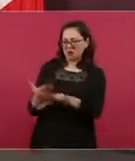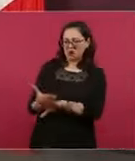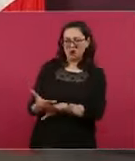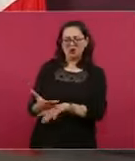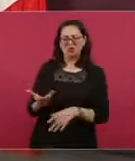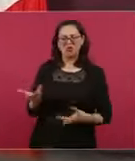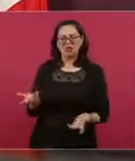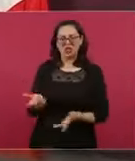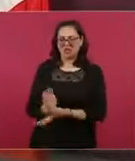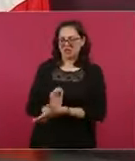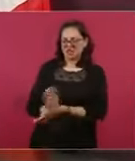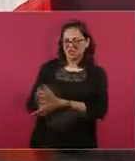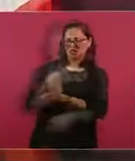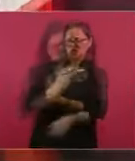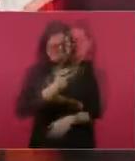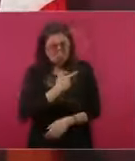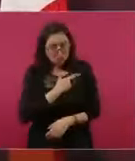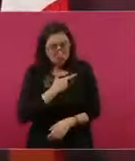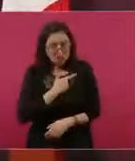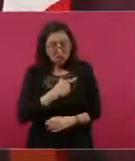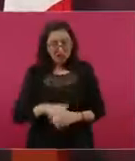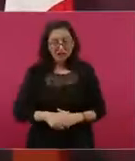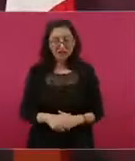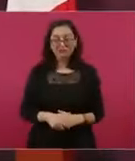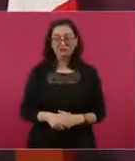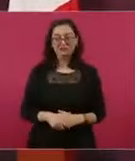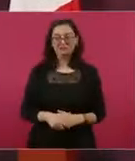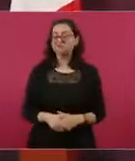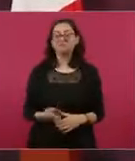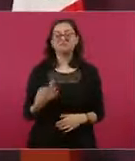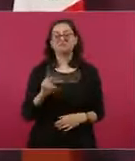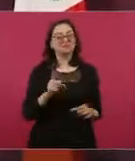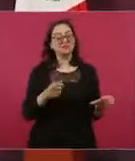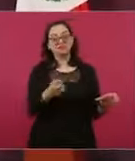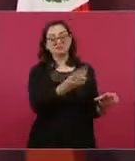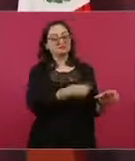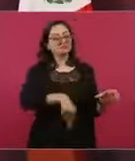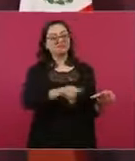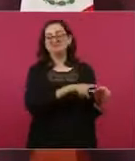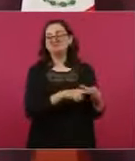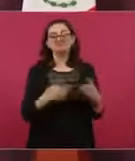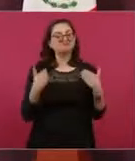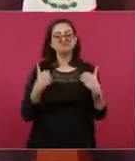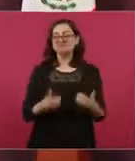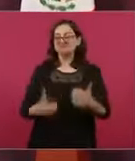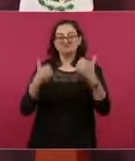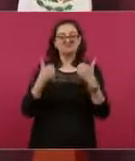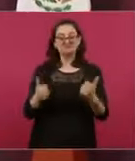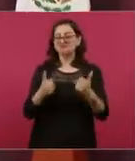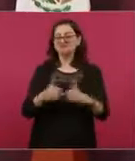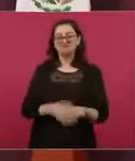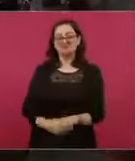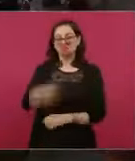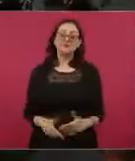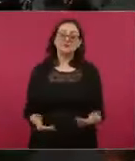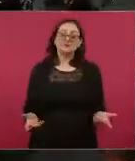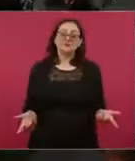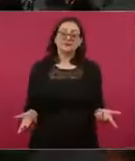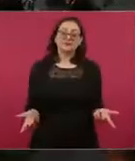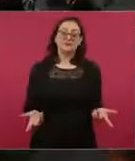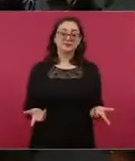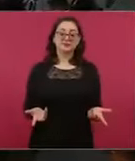Pero ellos no se dan cuenta por su enajenación. Bueno, si los doctores